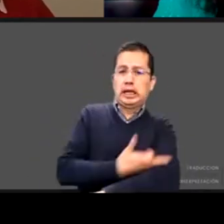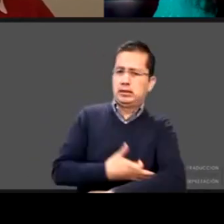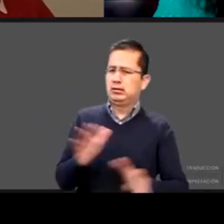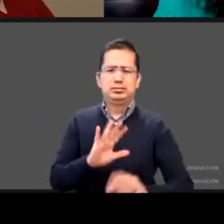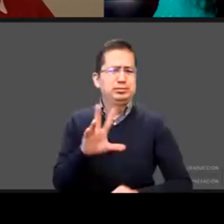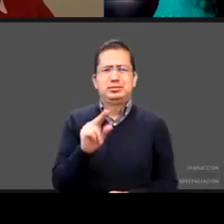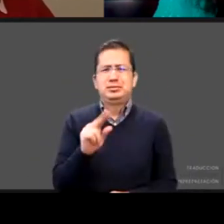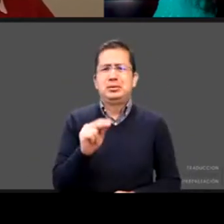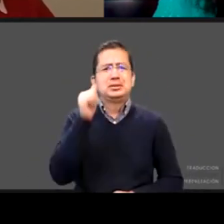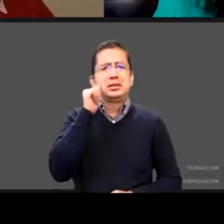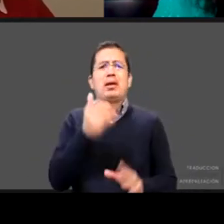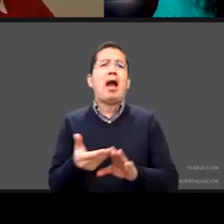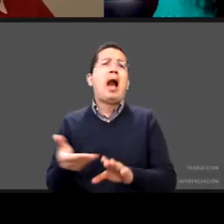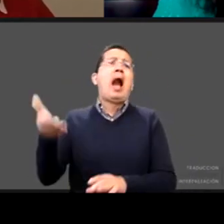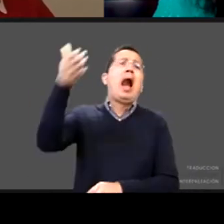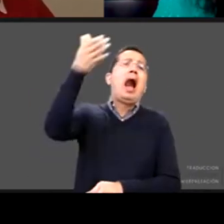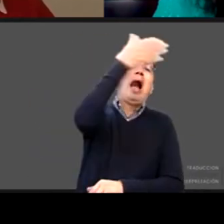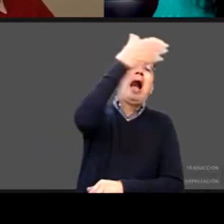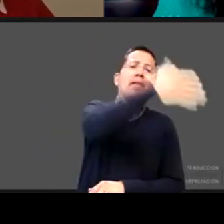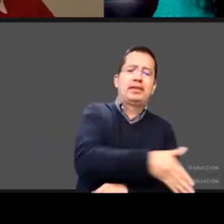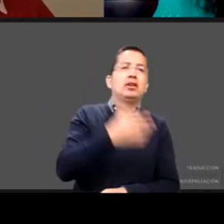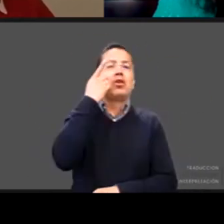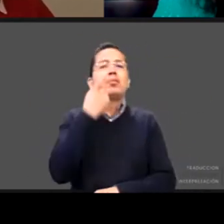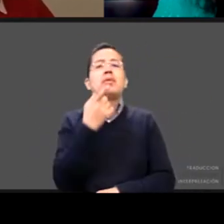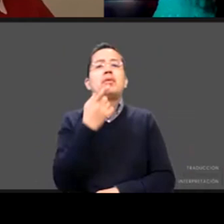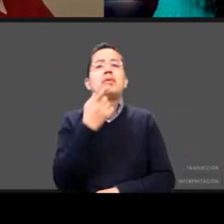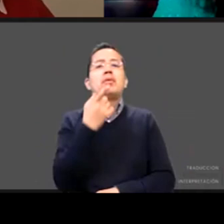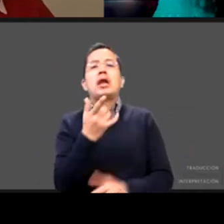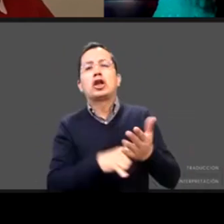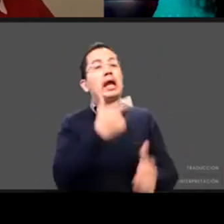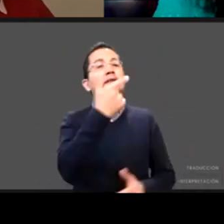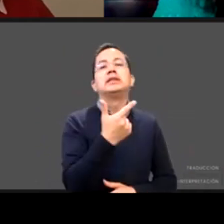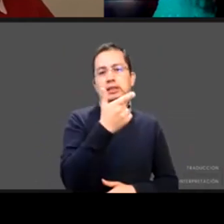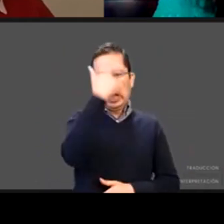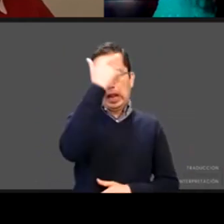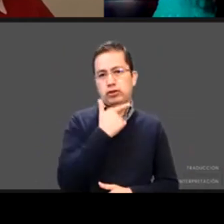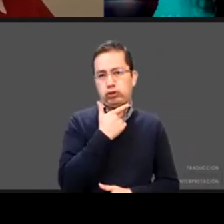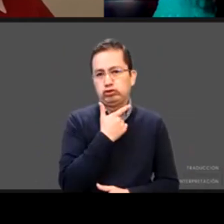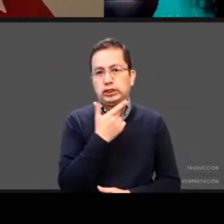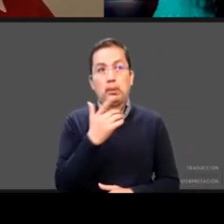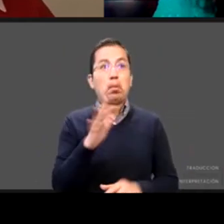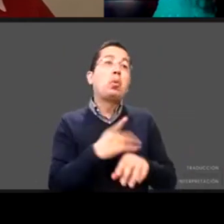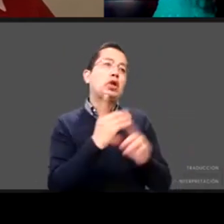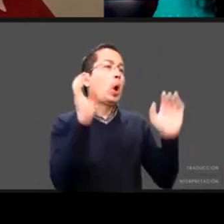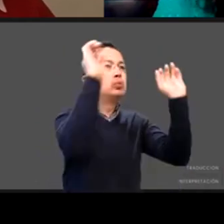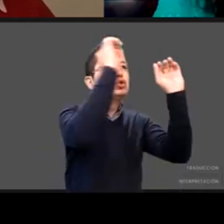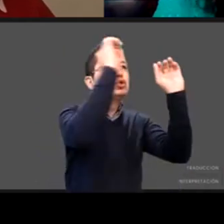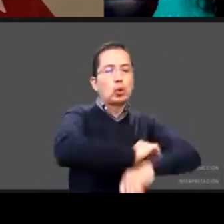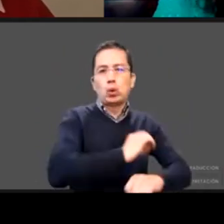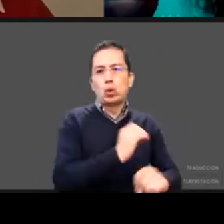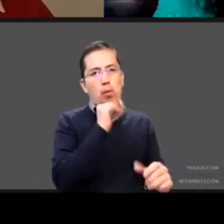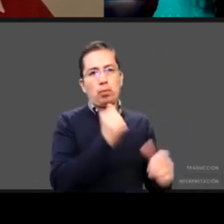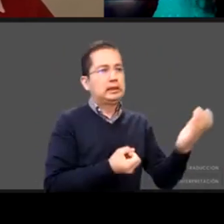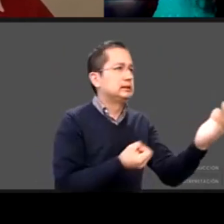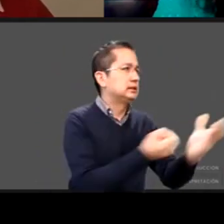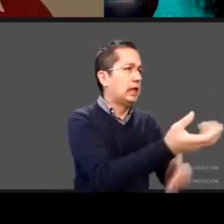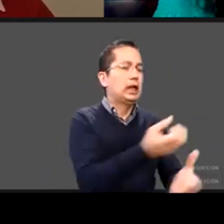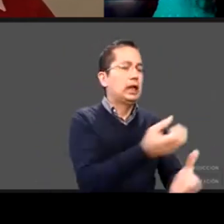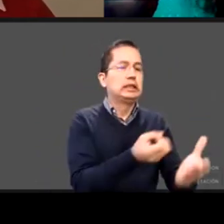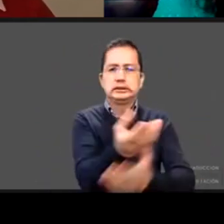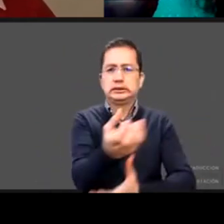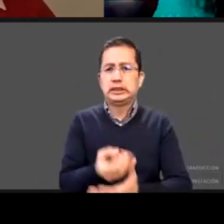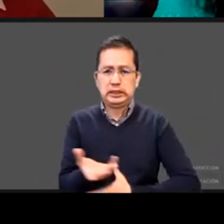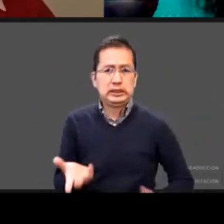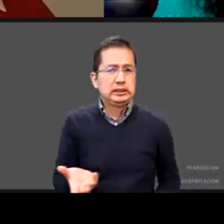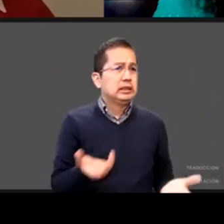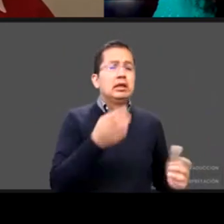la noche ya eran las 7 de la noche era oscuro y si salías el lobo te comía ya le pasó a Perusita cosas malas y no todos los lobos regresan a la abuelita y a